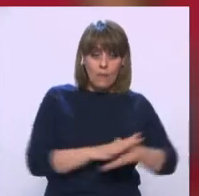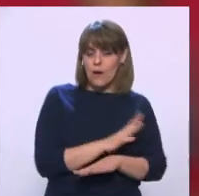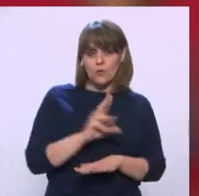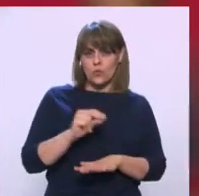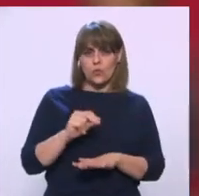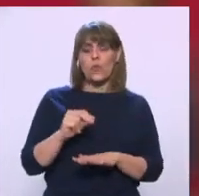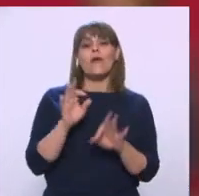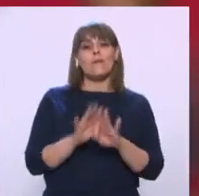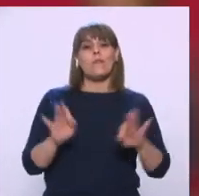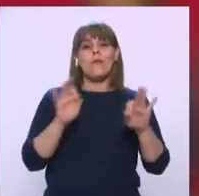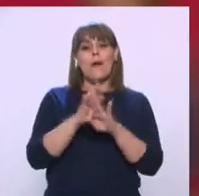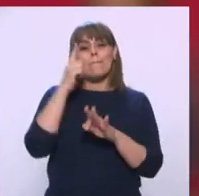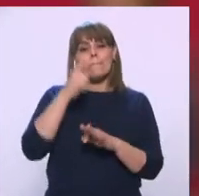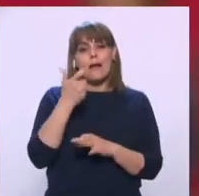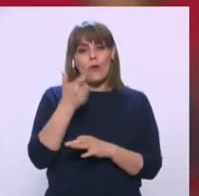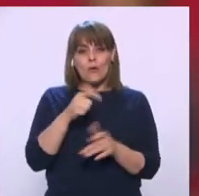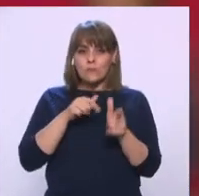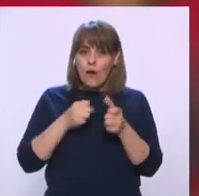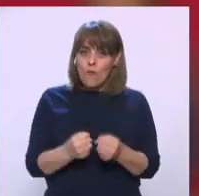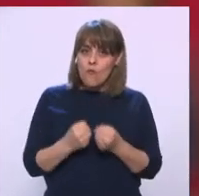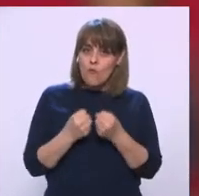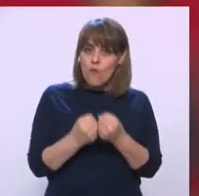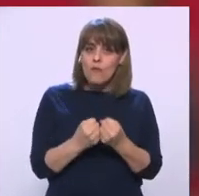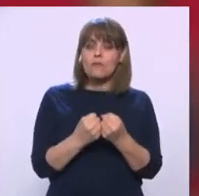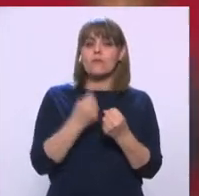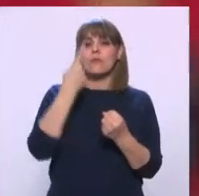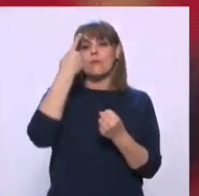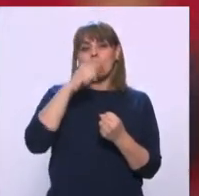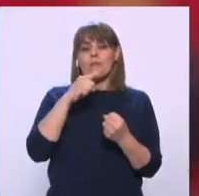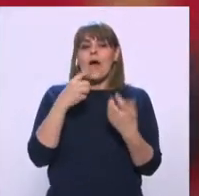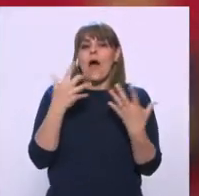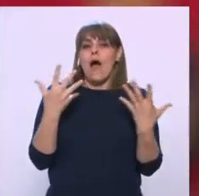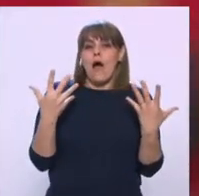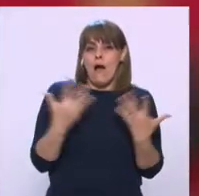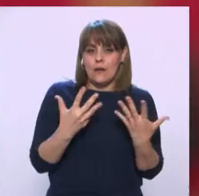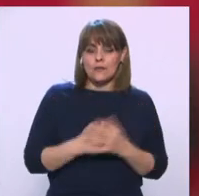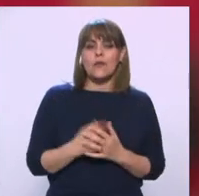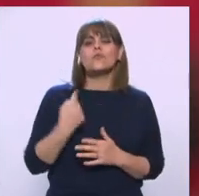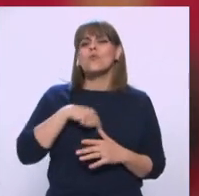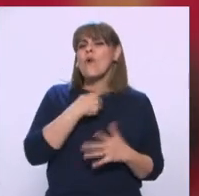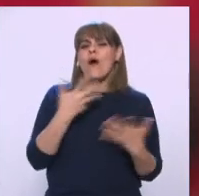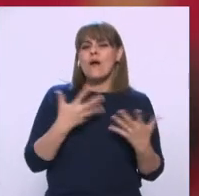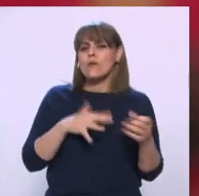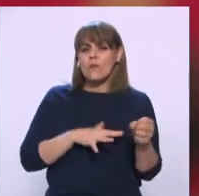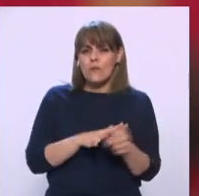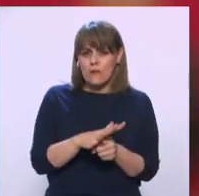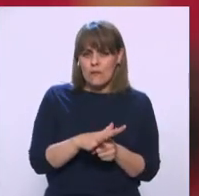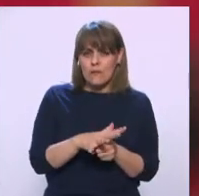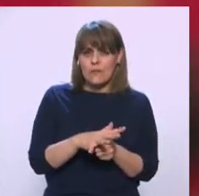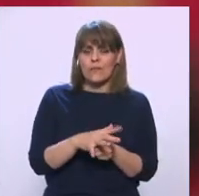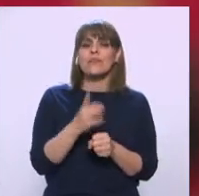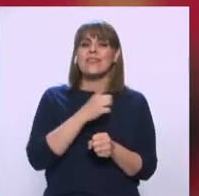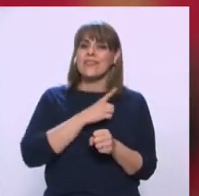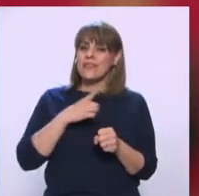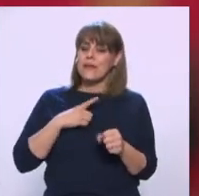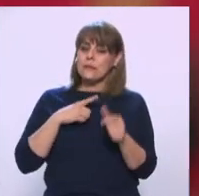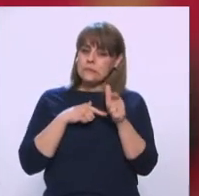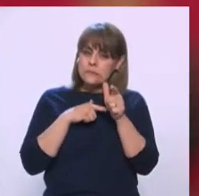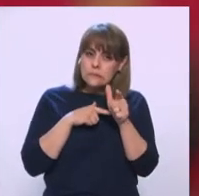la economía Tomar de manera Individual Las medidas Necesarias Lo que tenemos Que hacer Es Seguir